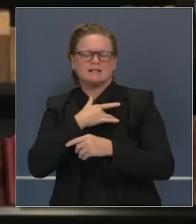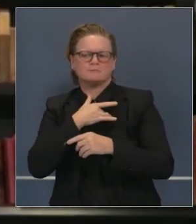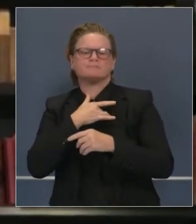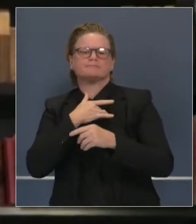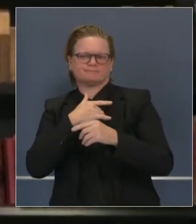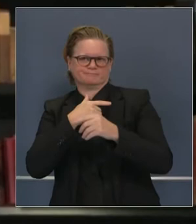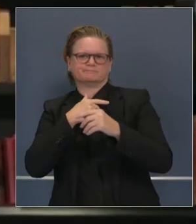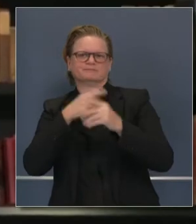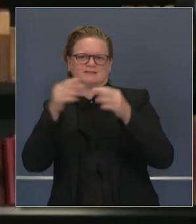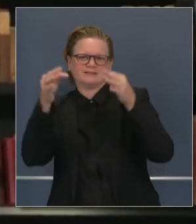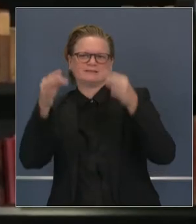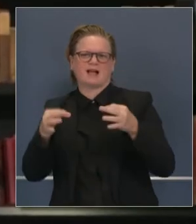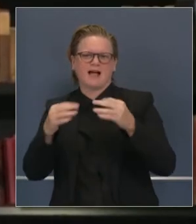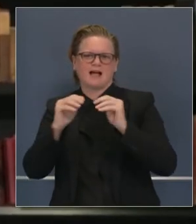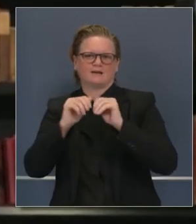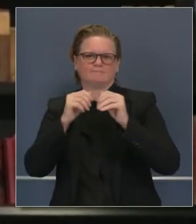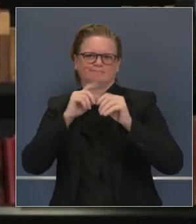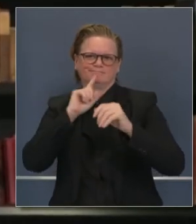bien establecidas?